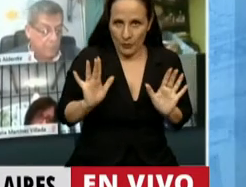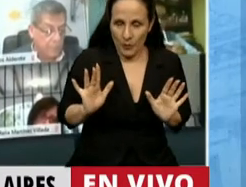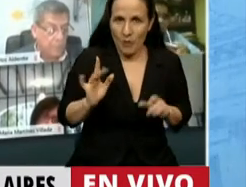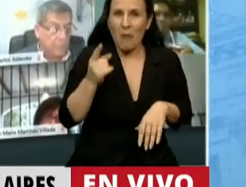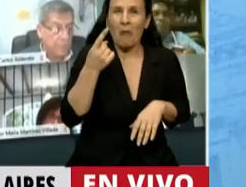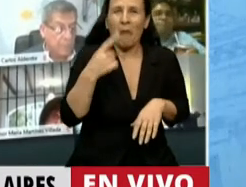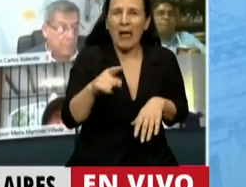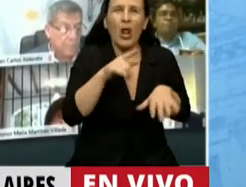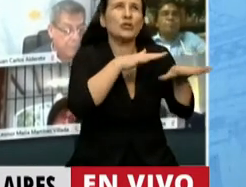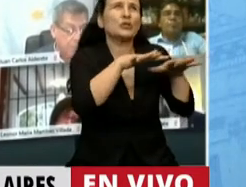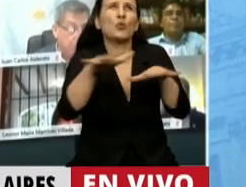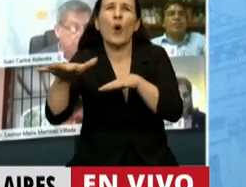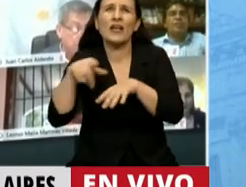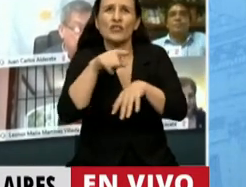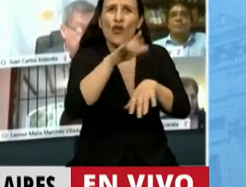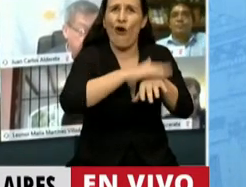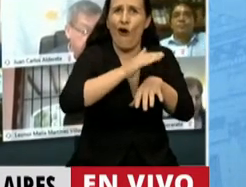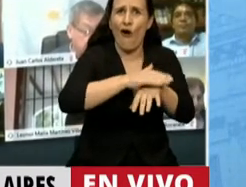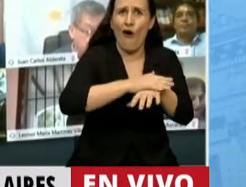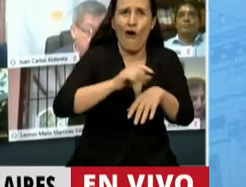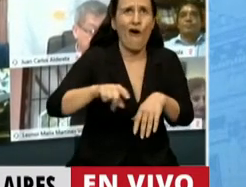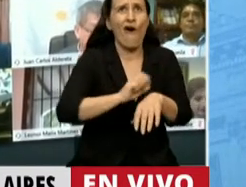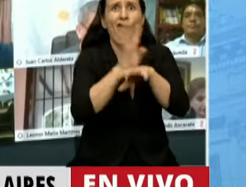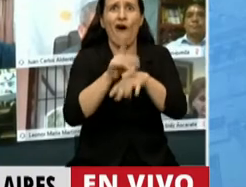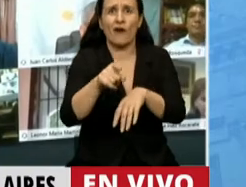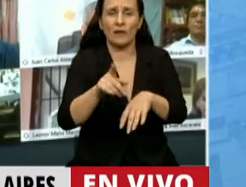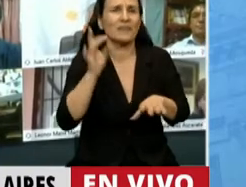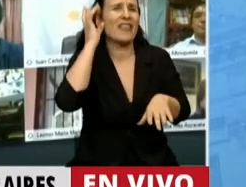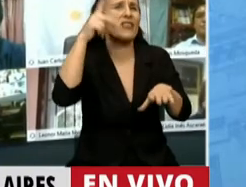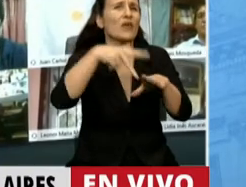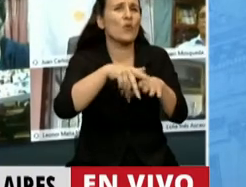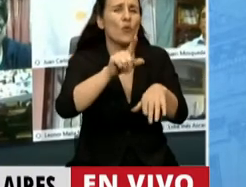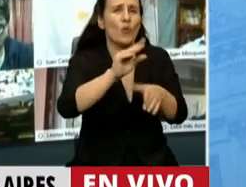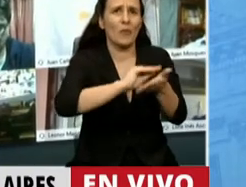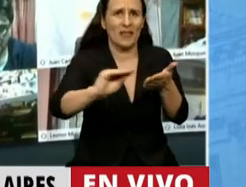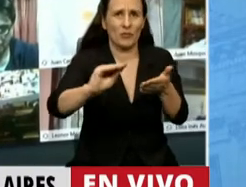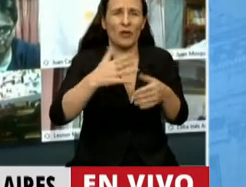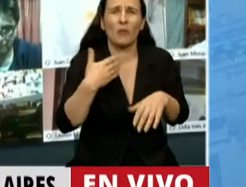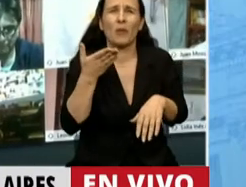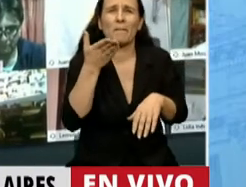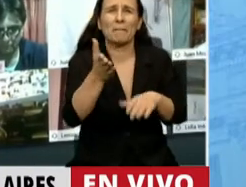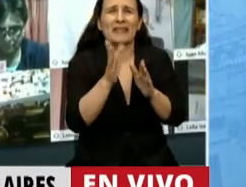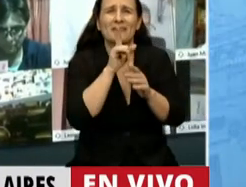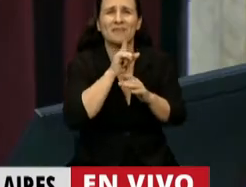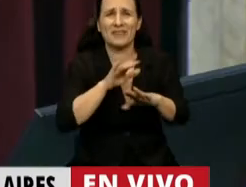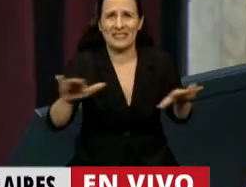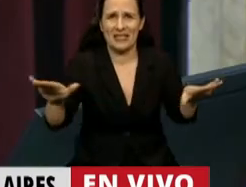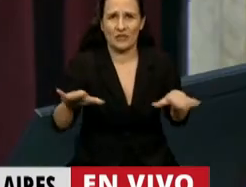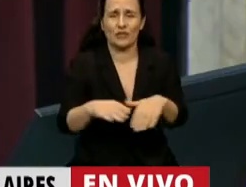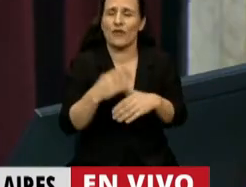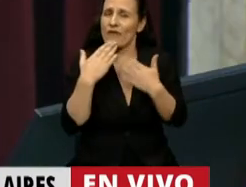todas las cuestiones pueden caer Disculpe, diputada. ¿Les puedo pedir si pueden hacer silencio, por favor?